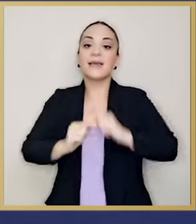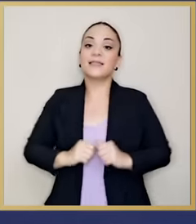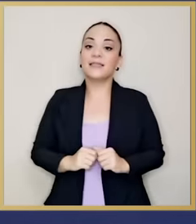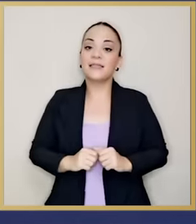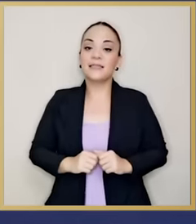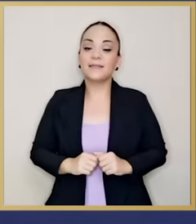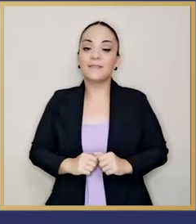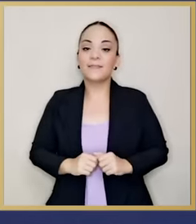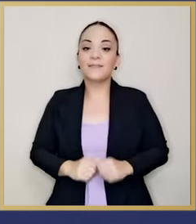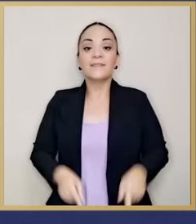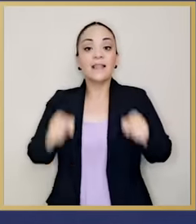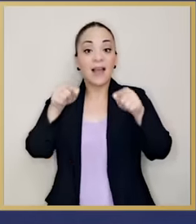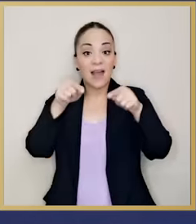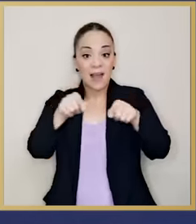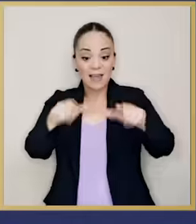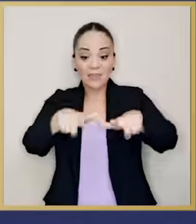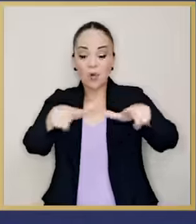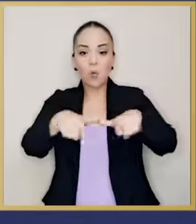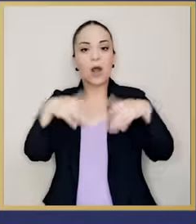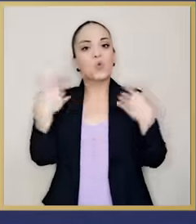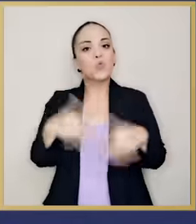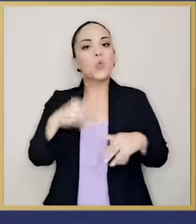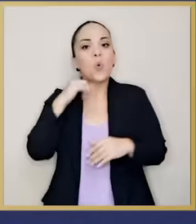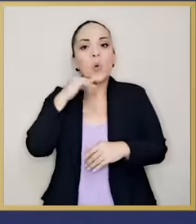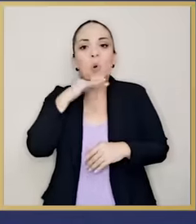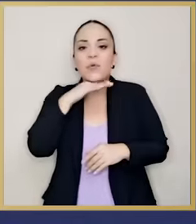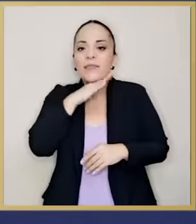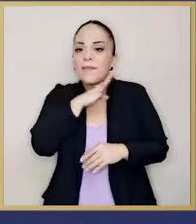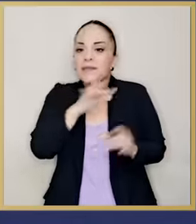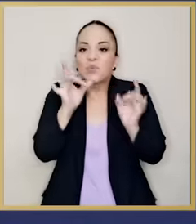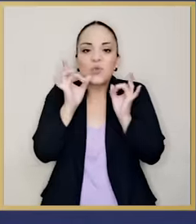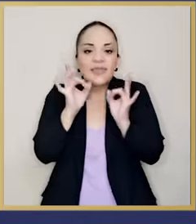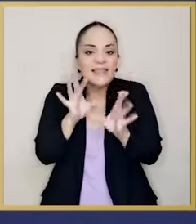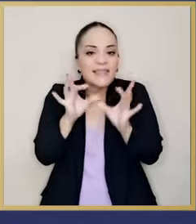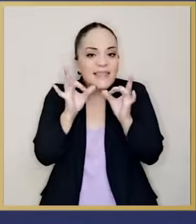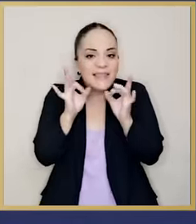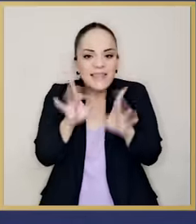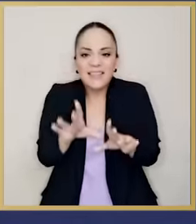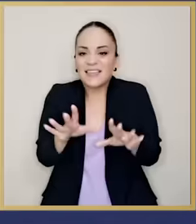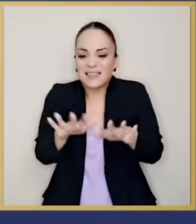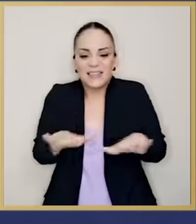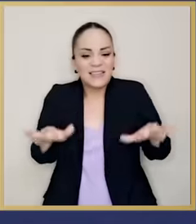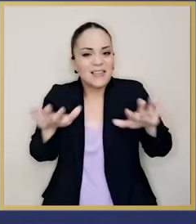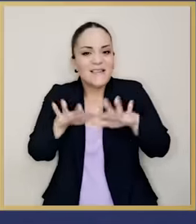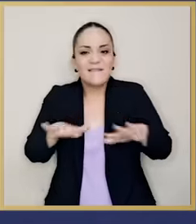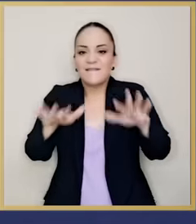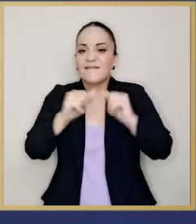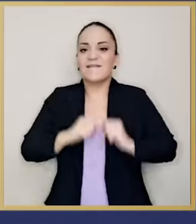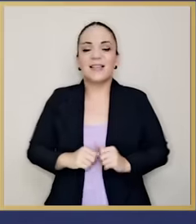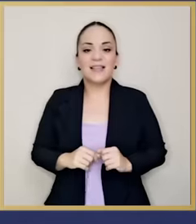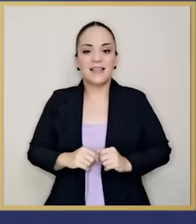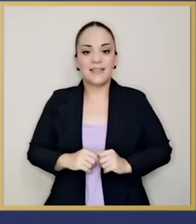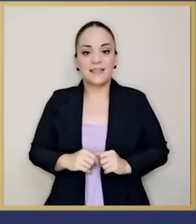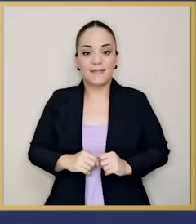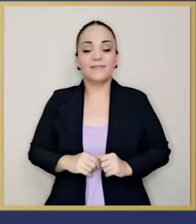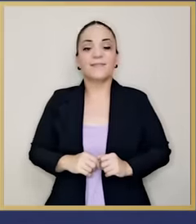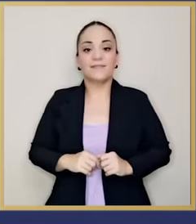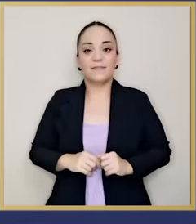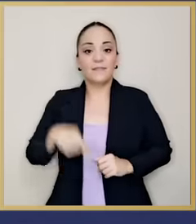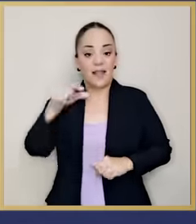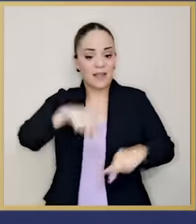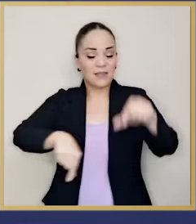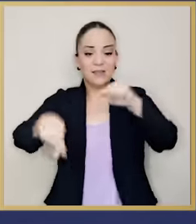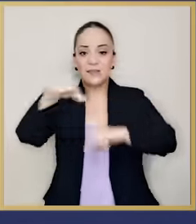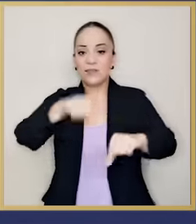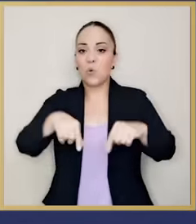sanar ese centro de contaminación a cielo abierto, con